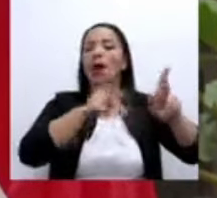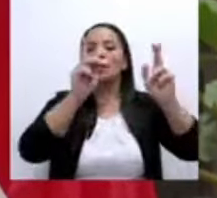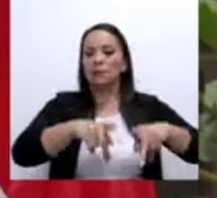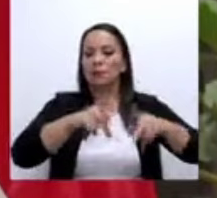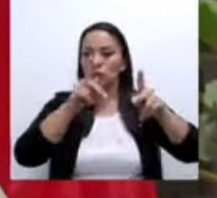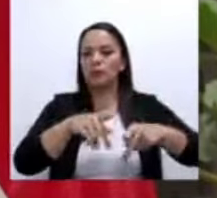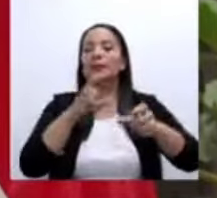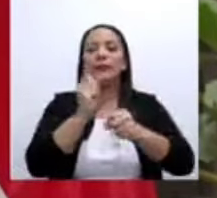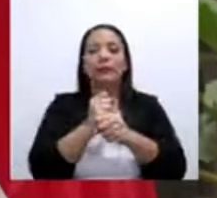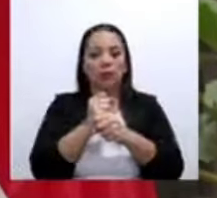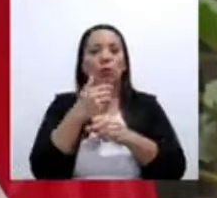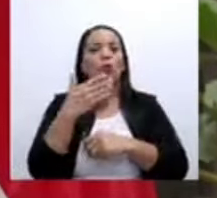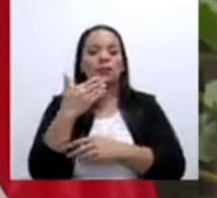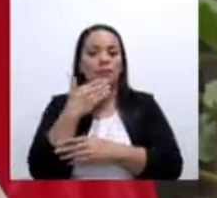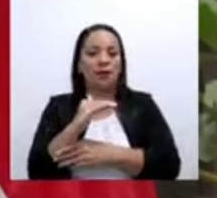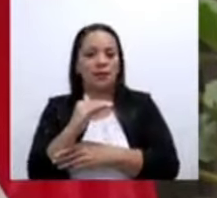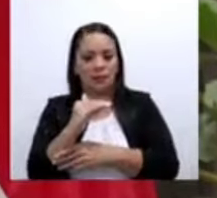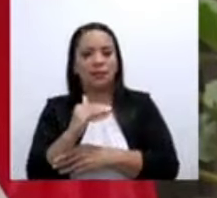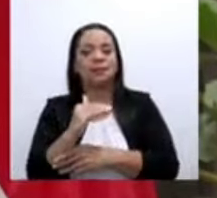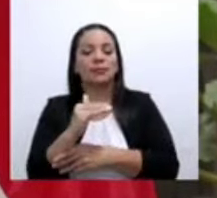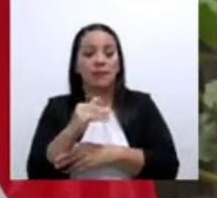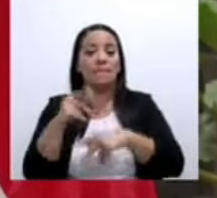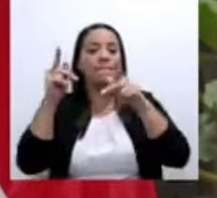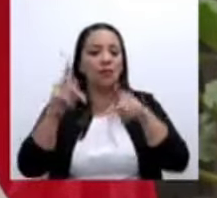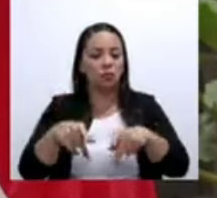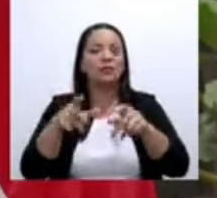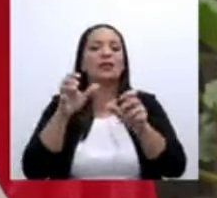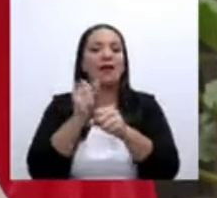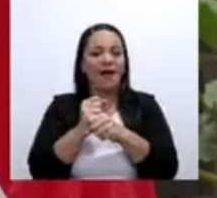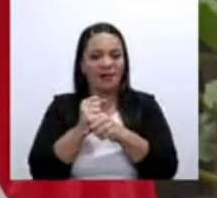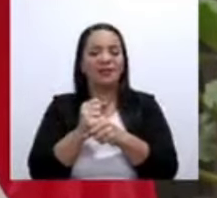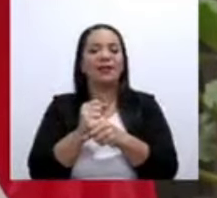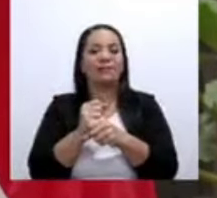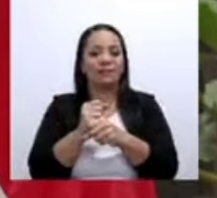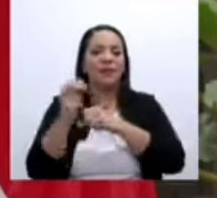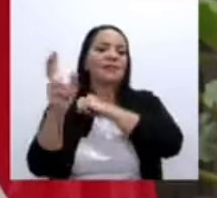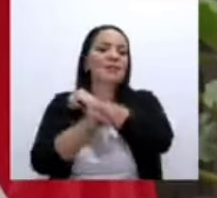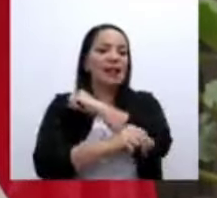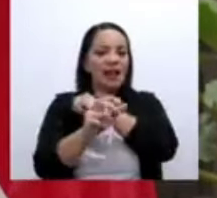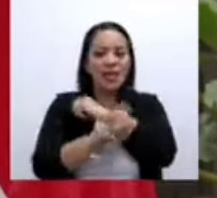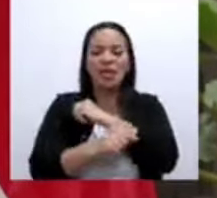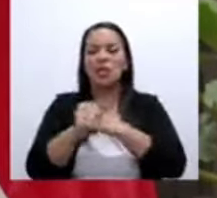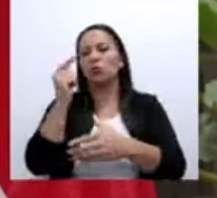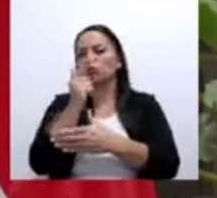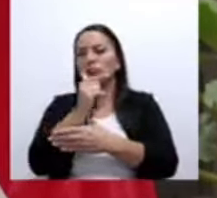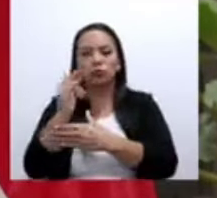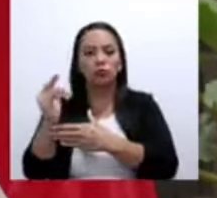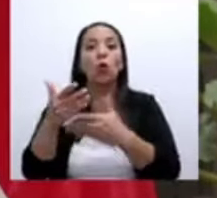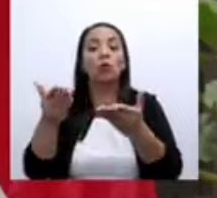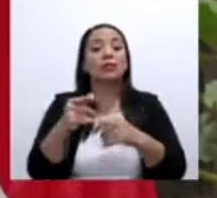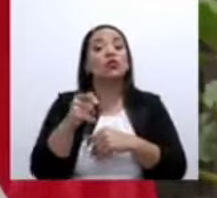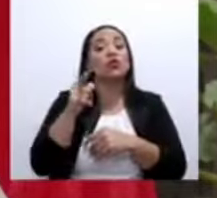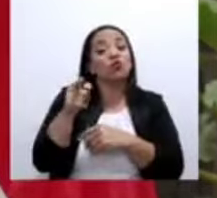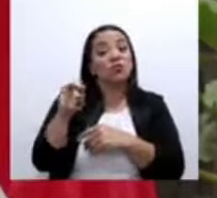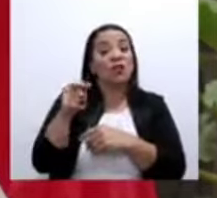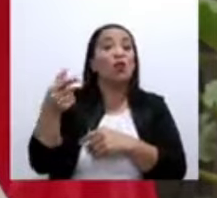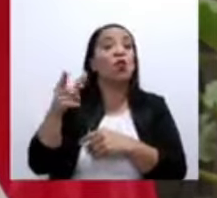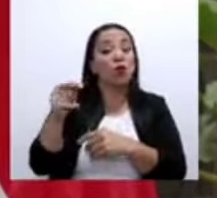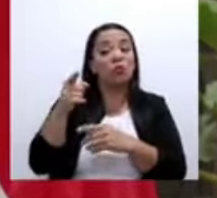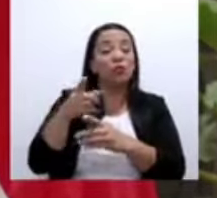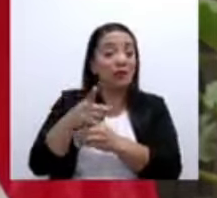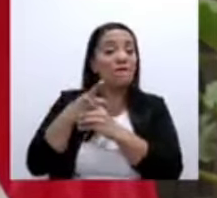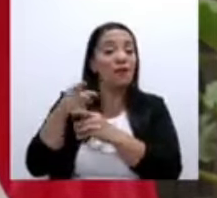cometido y quienes cometen los delitos que usted defiende o que considera que